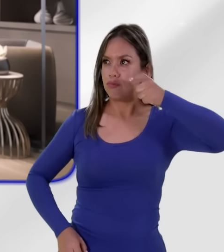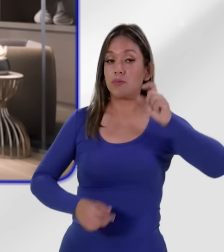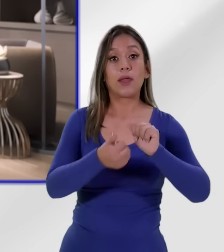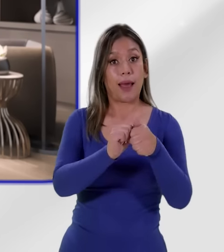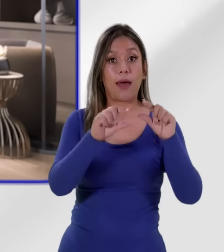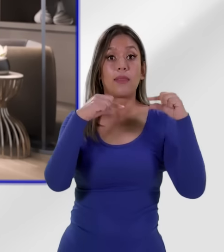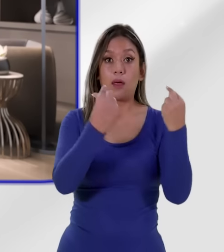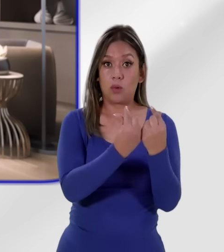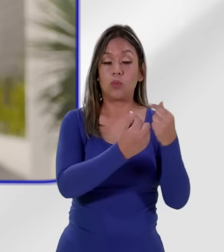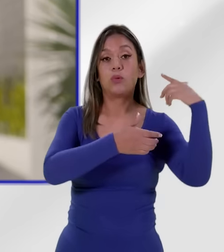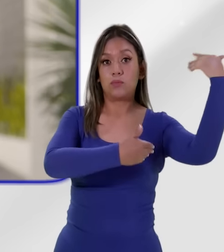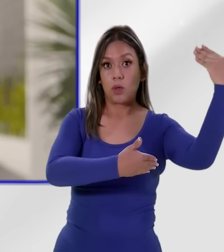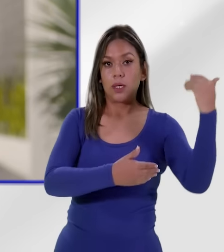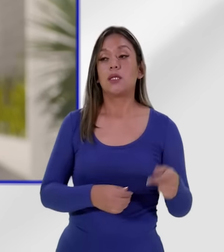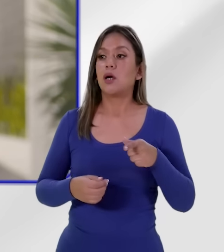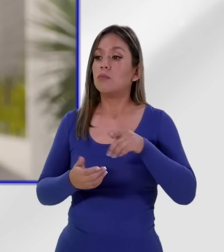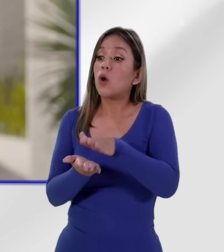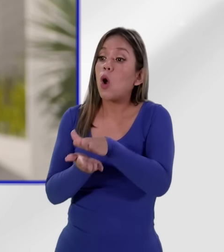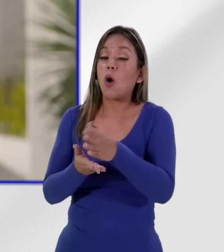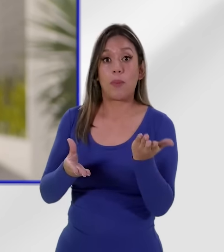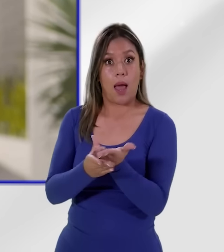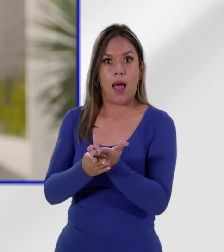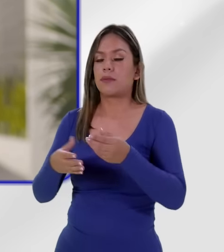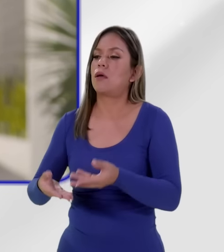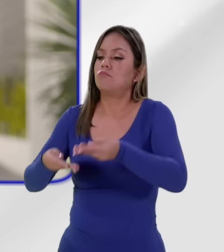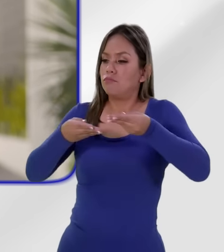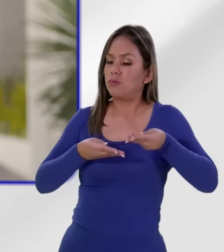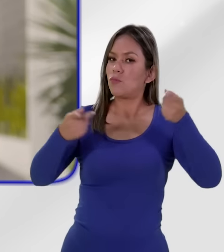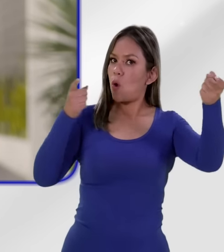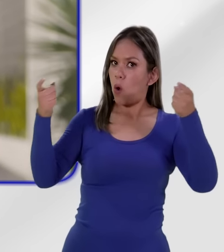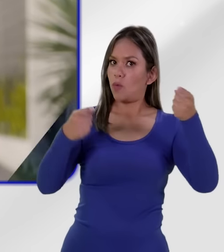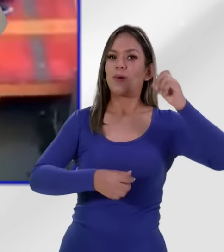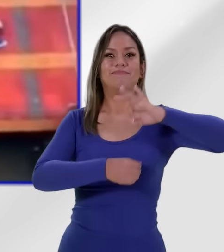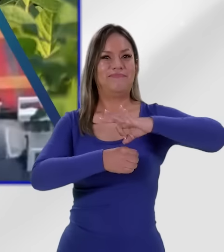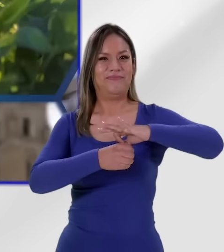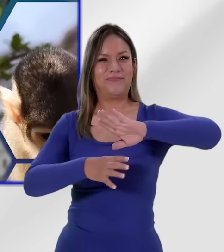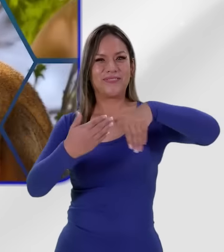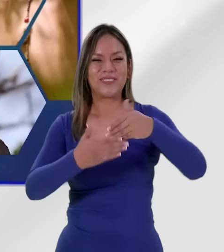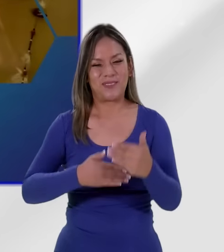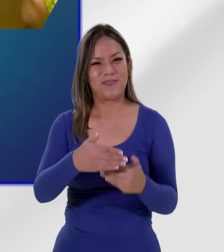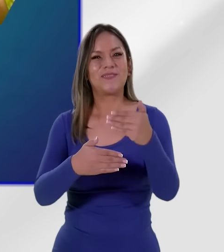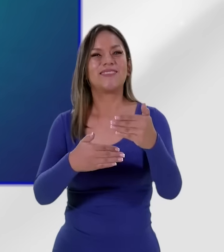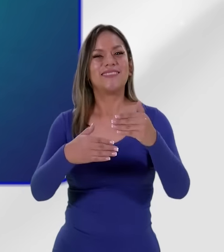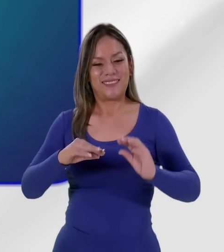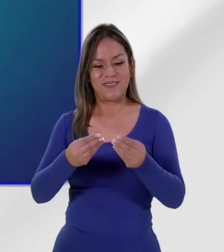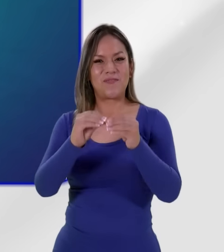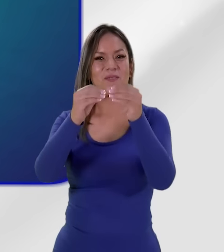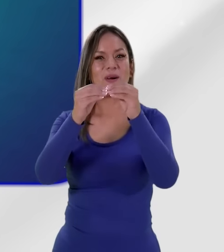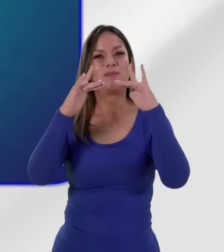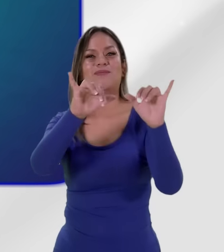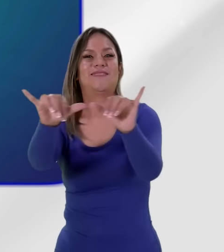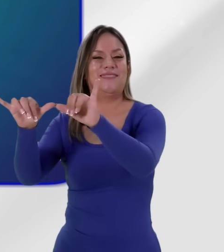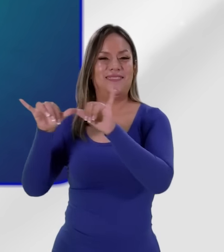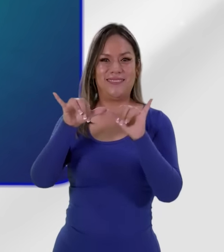los vedores de cada partido. Que nos llevamos una copia del acta para control electoral. En este proceso todos construimos